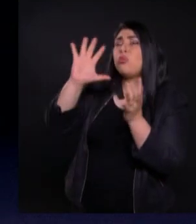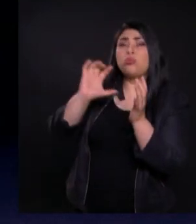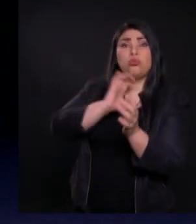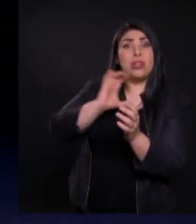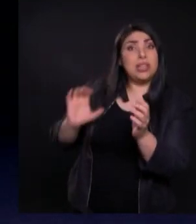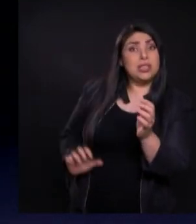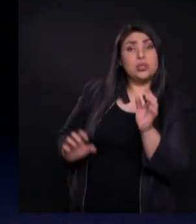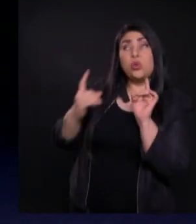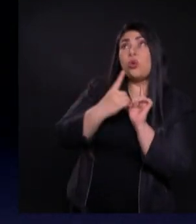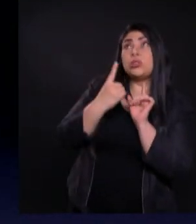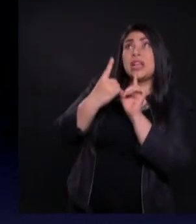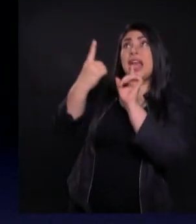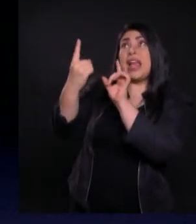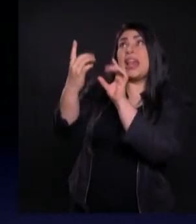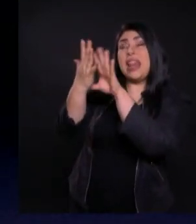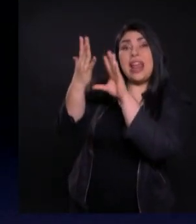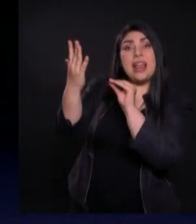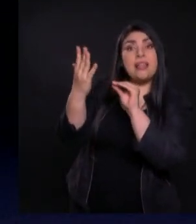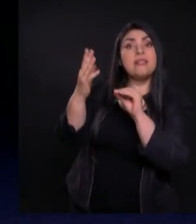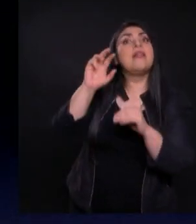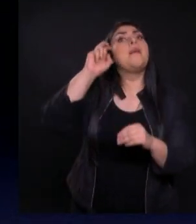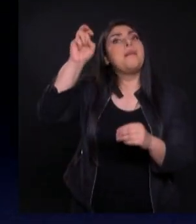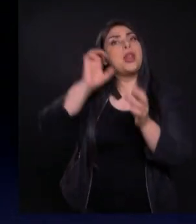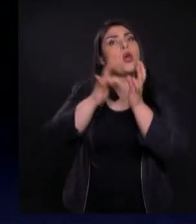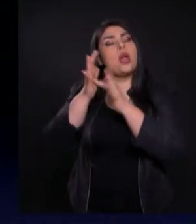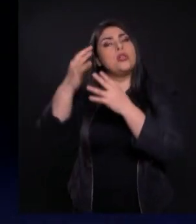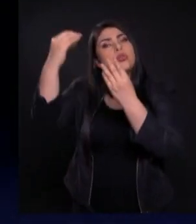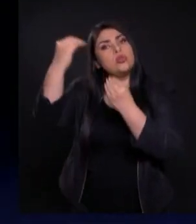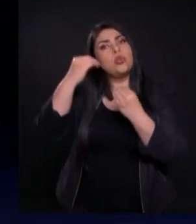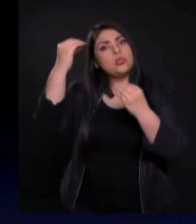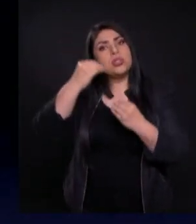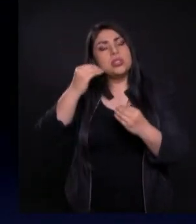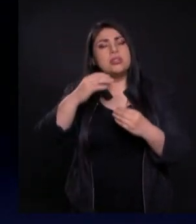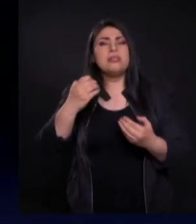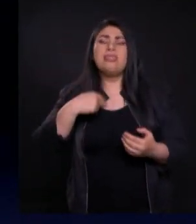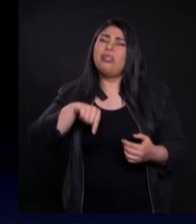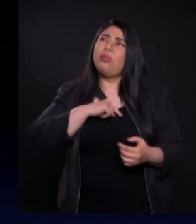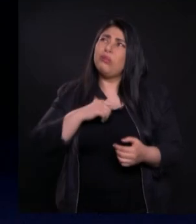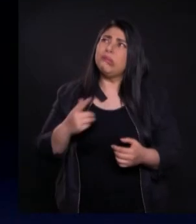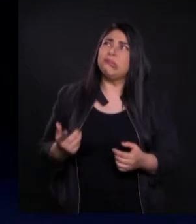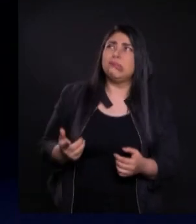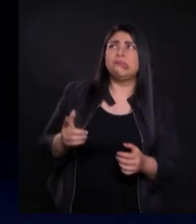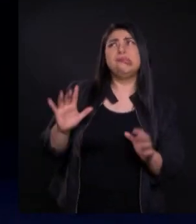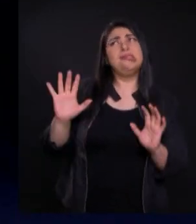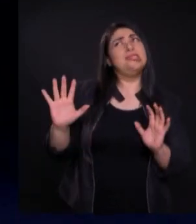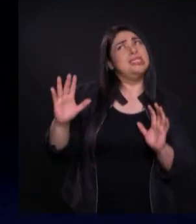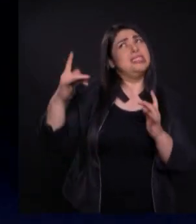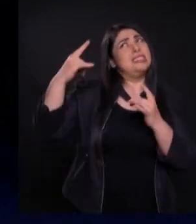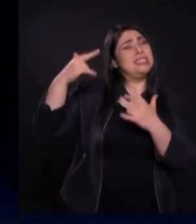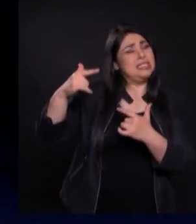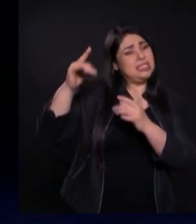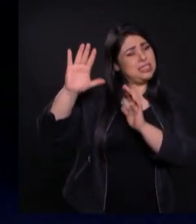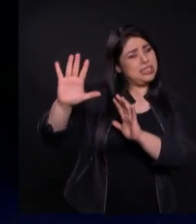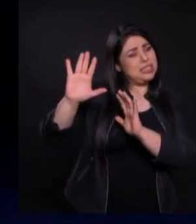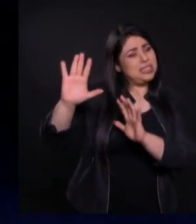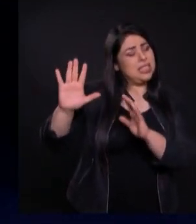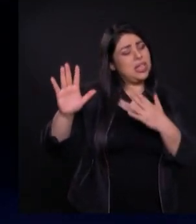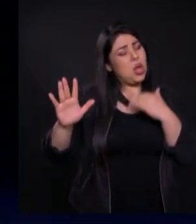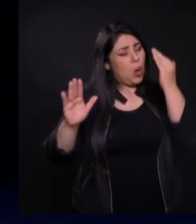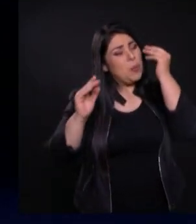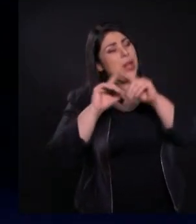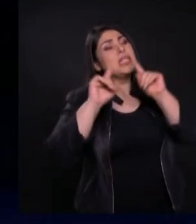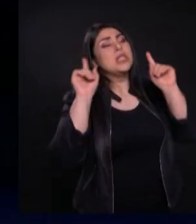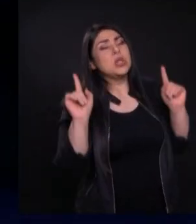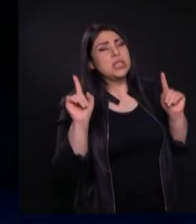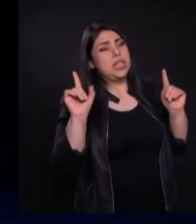Pero entonces Cristo nos viene a enseñar algo Y ponemos nuestros argumentos Ponemos nuestra manera de pensar Damos nuestras